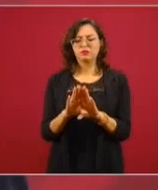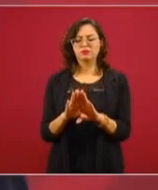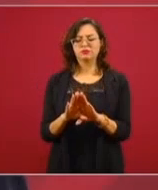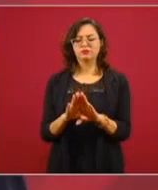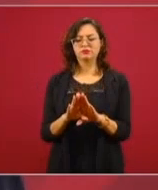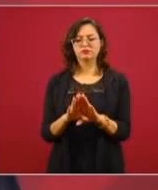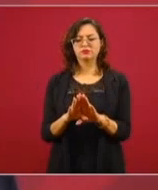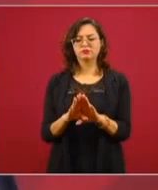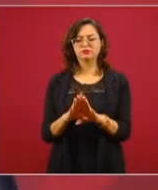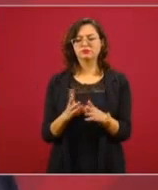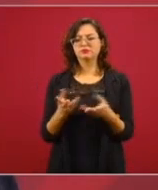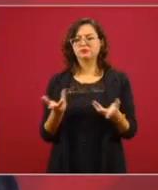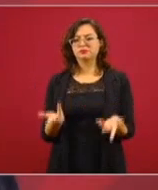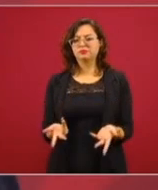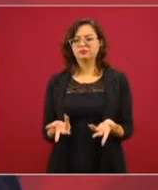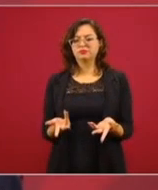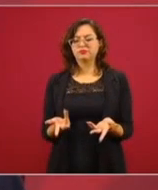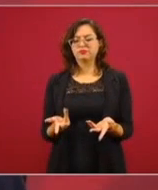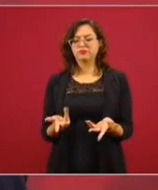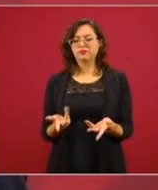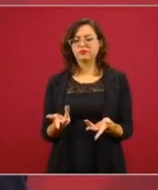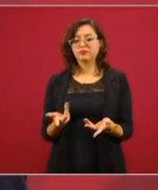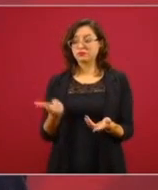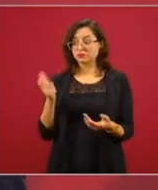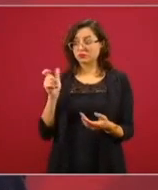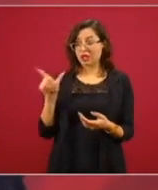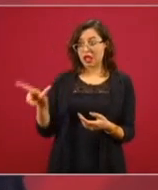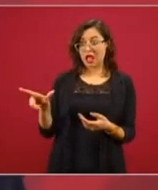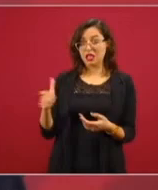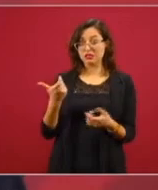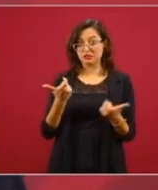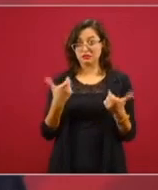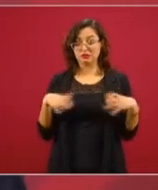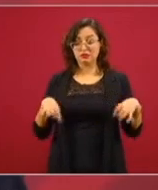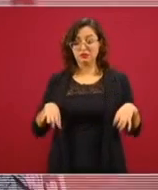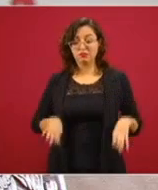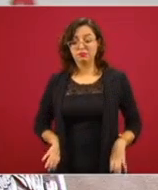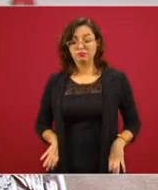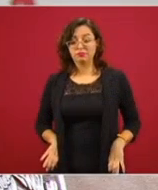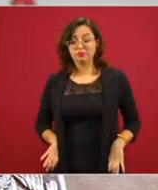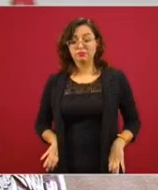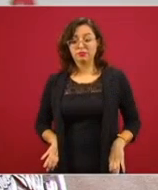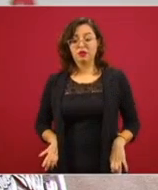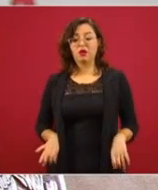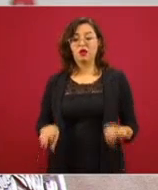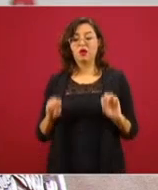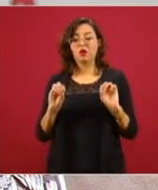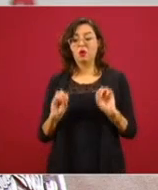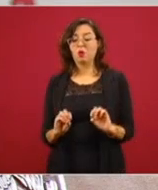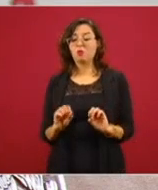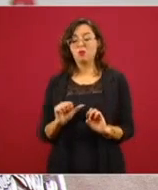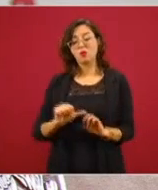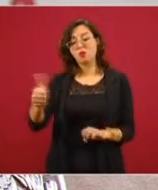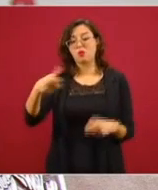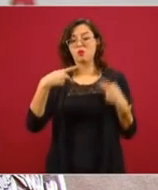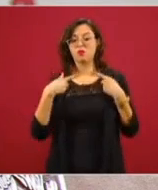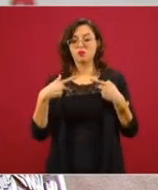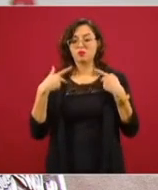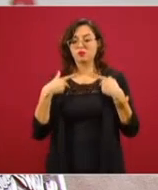si se quedó él con el dinero o lo entregó